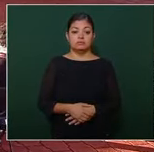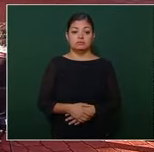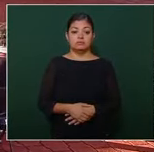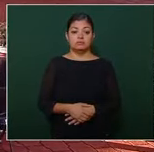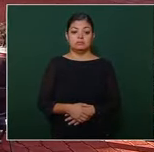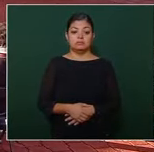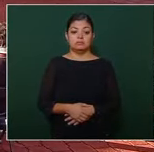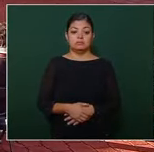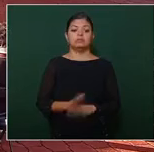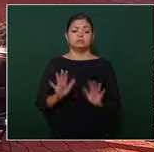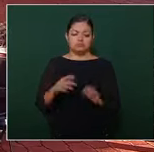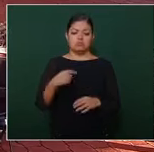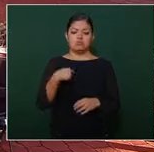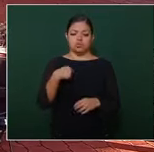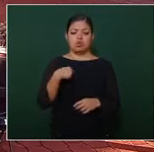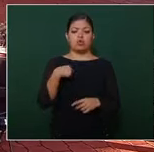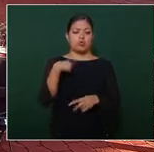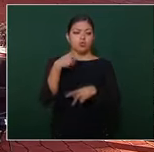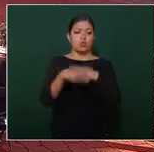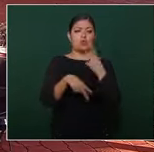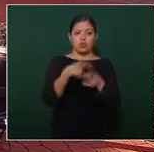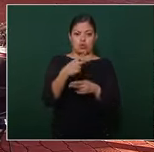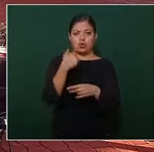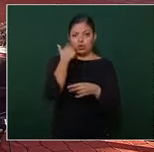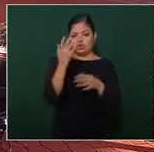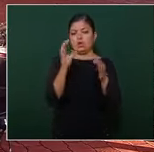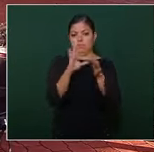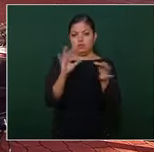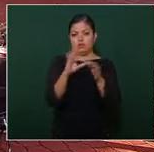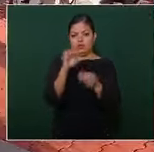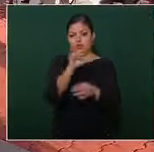pero les voy a comentar otra